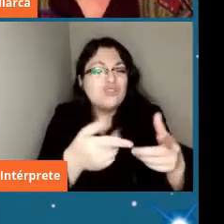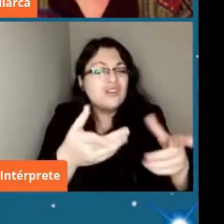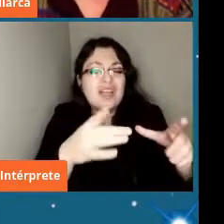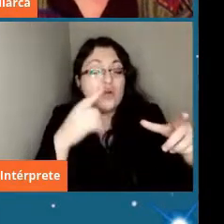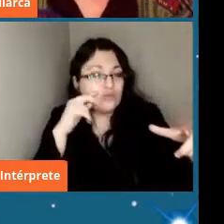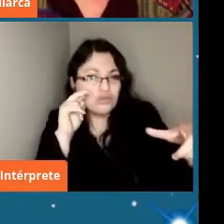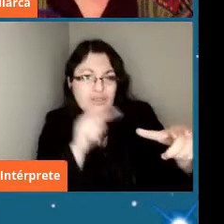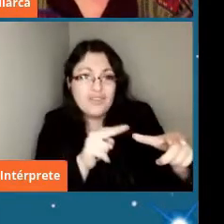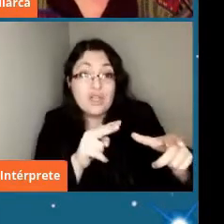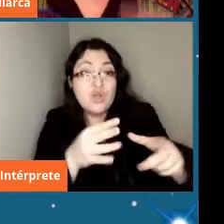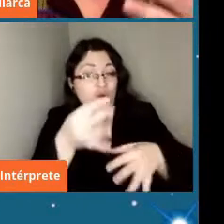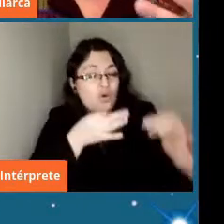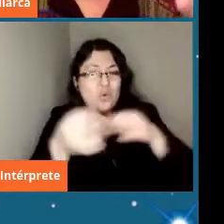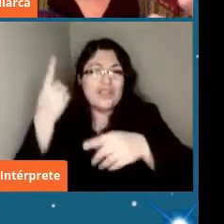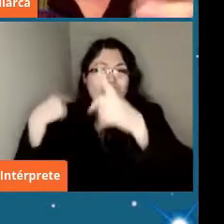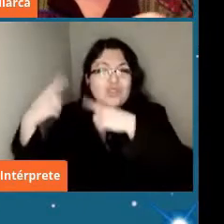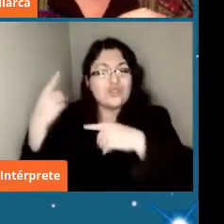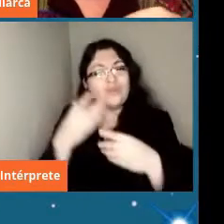muy terrible